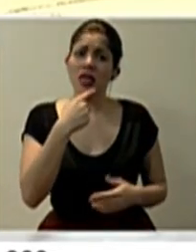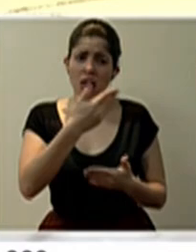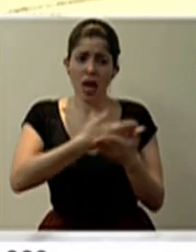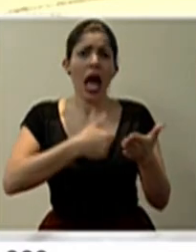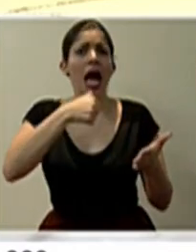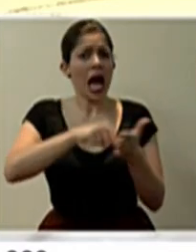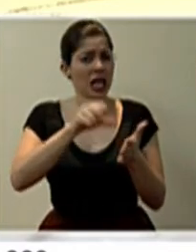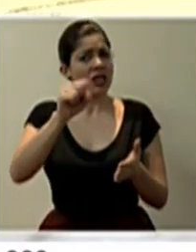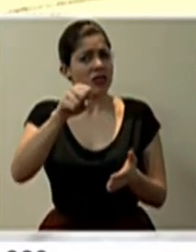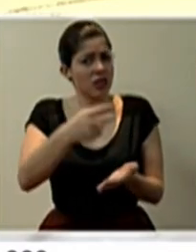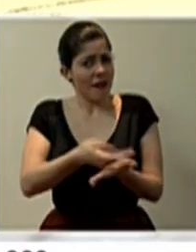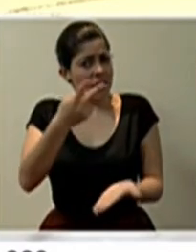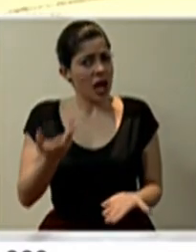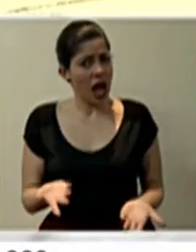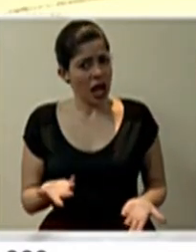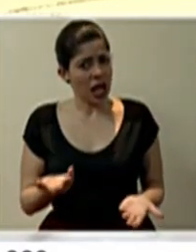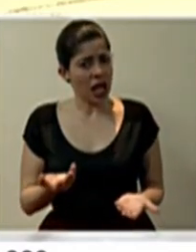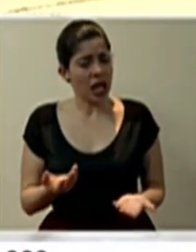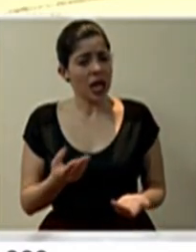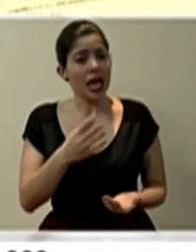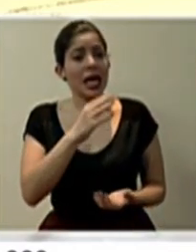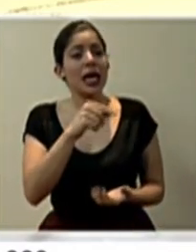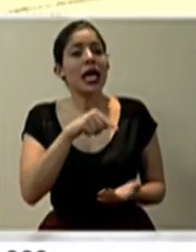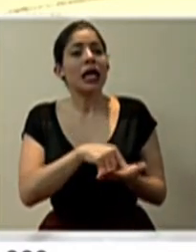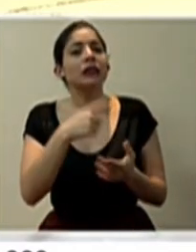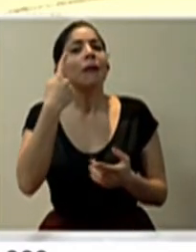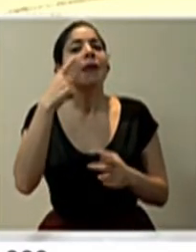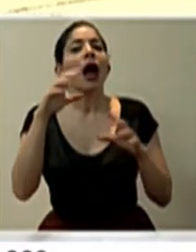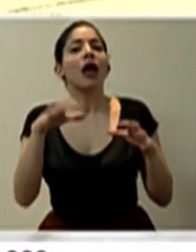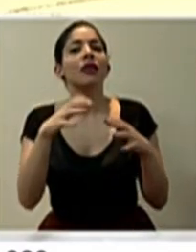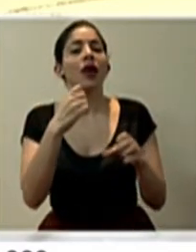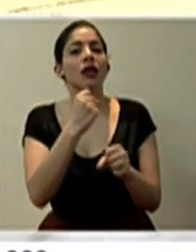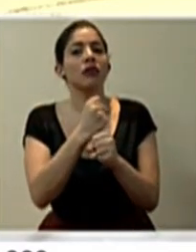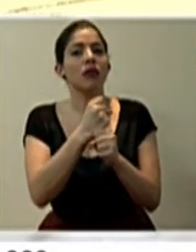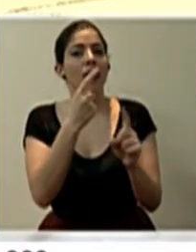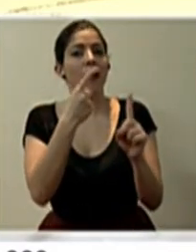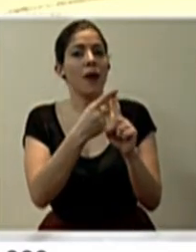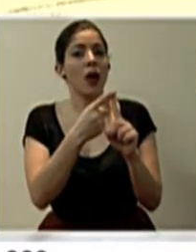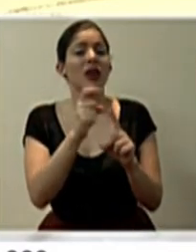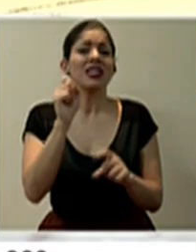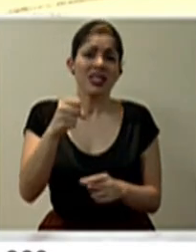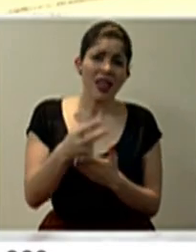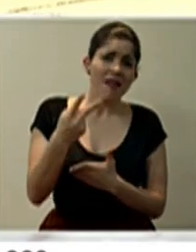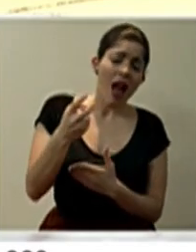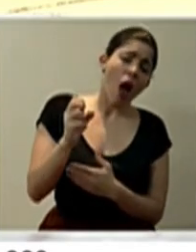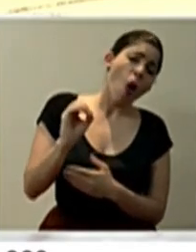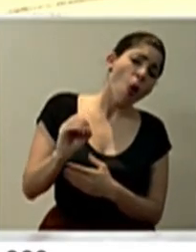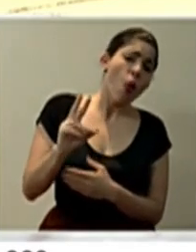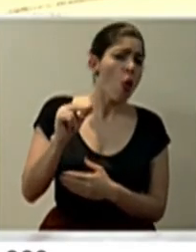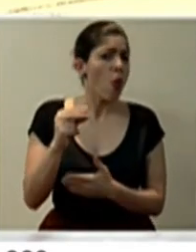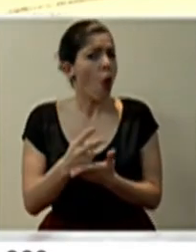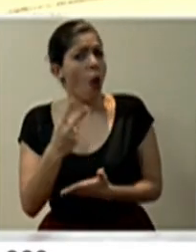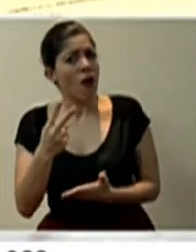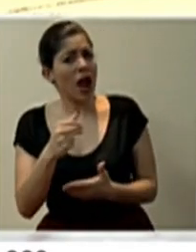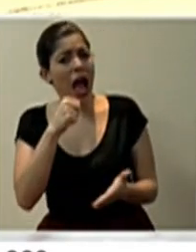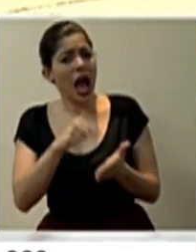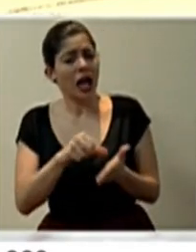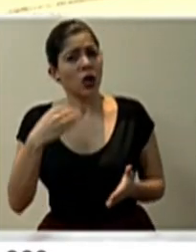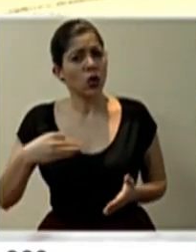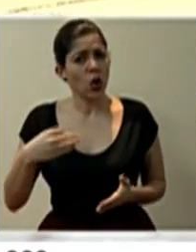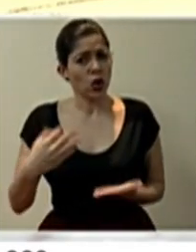y si eran para actividades laborales. ¿Vale o no la carta para todos los días?